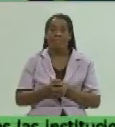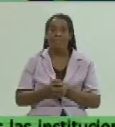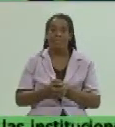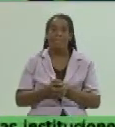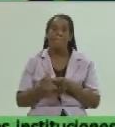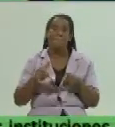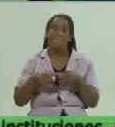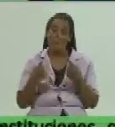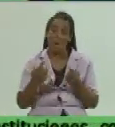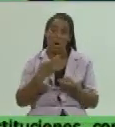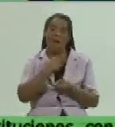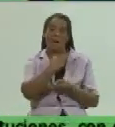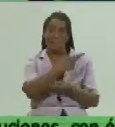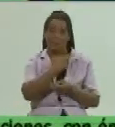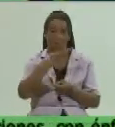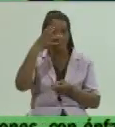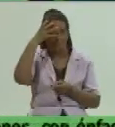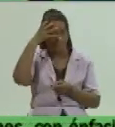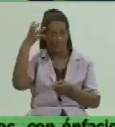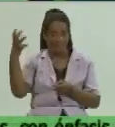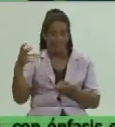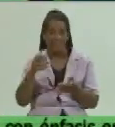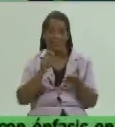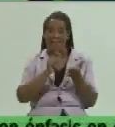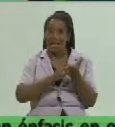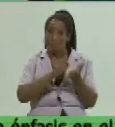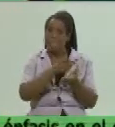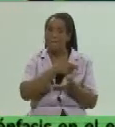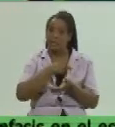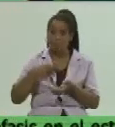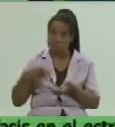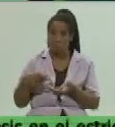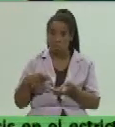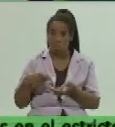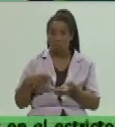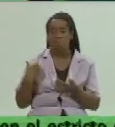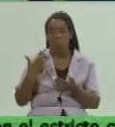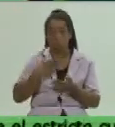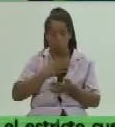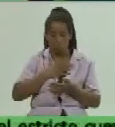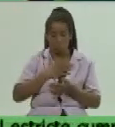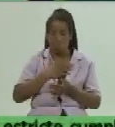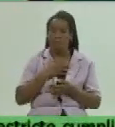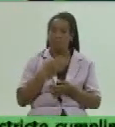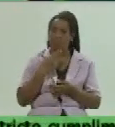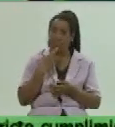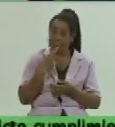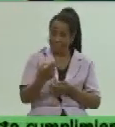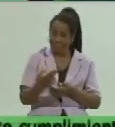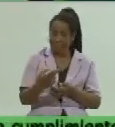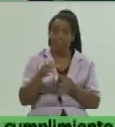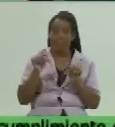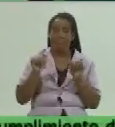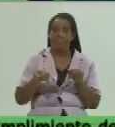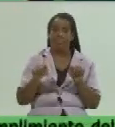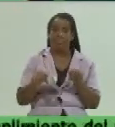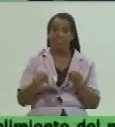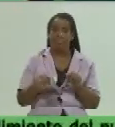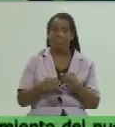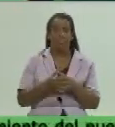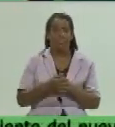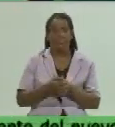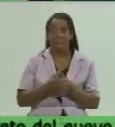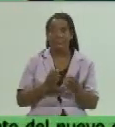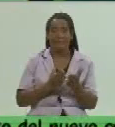responsabilidad estatal de la inspección a la cual respondemos en este nuevo escenario tiene que ser